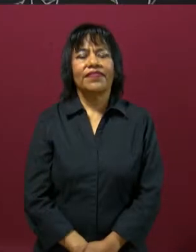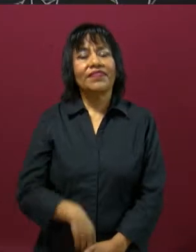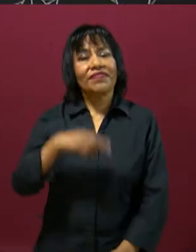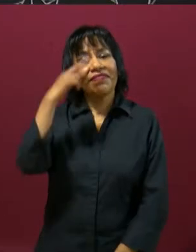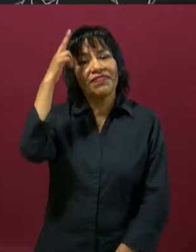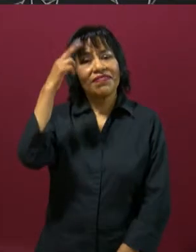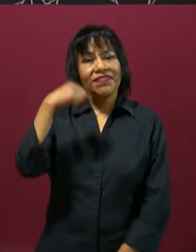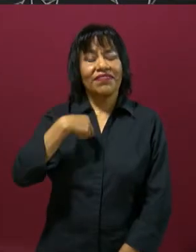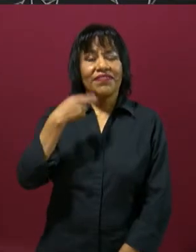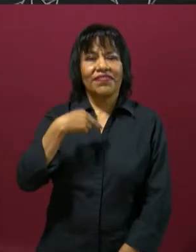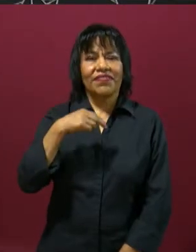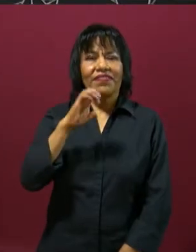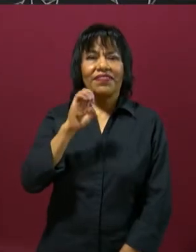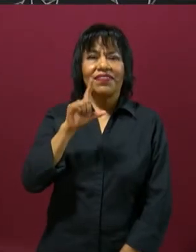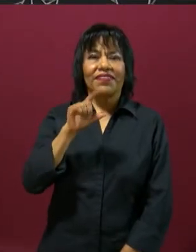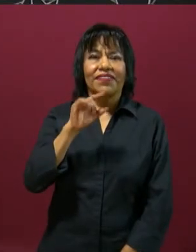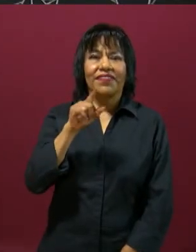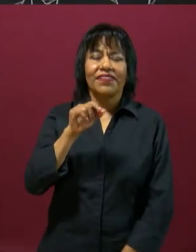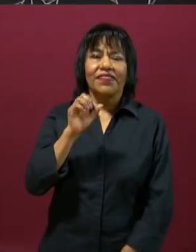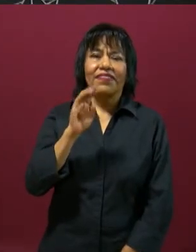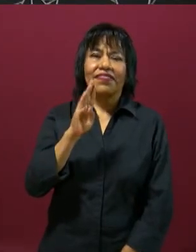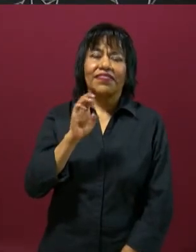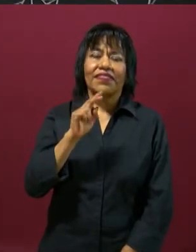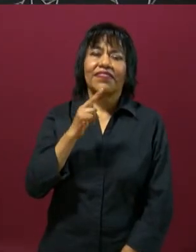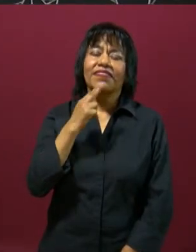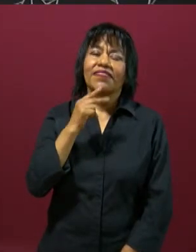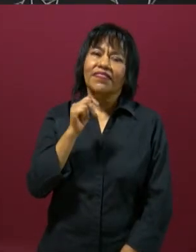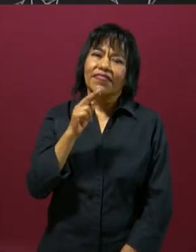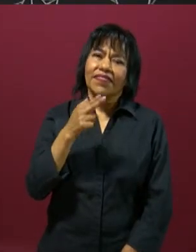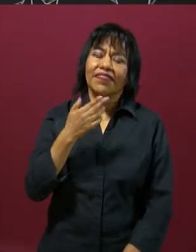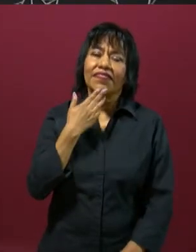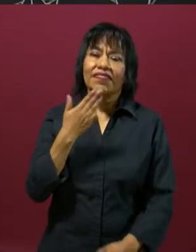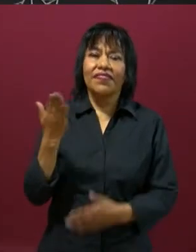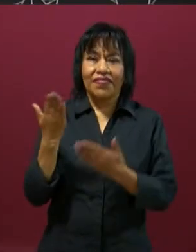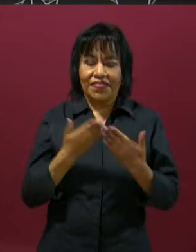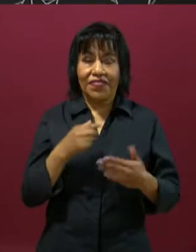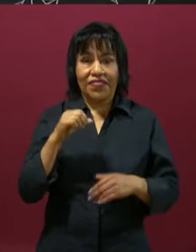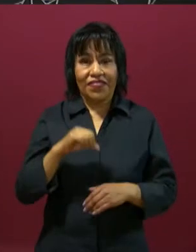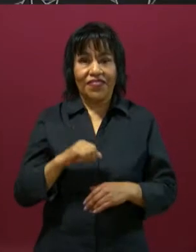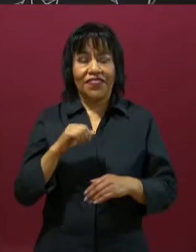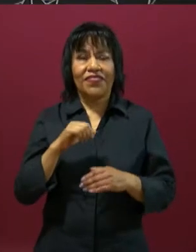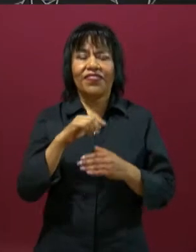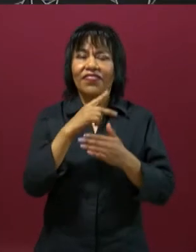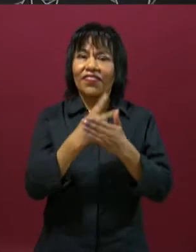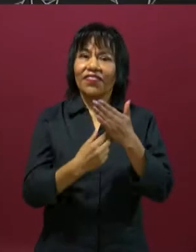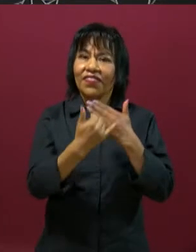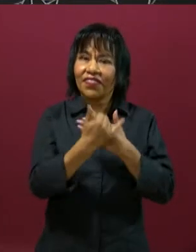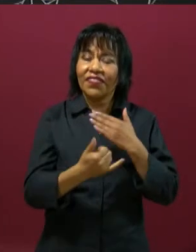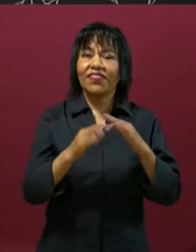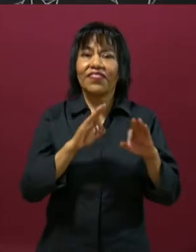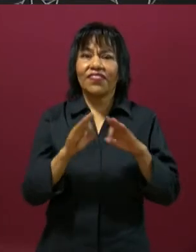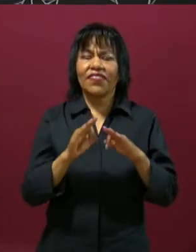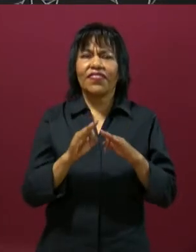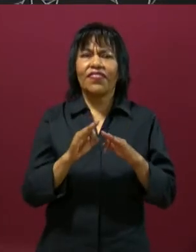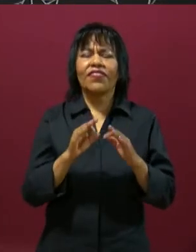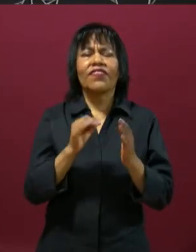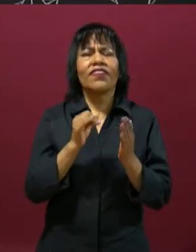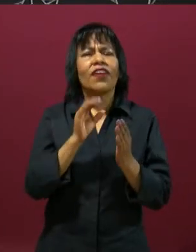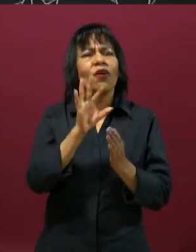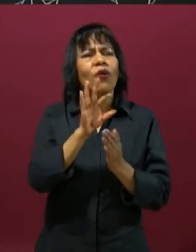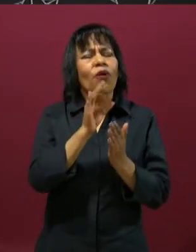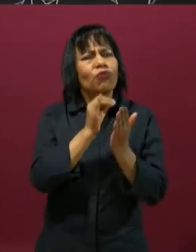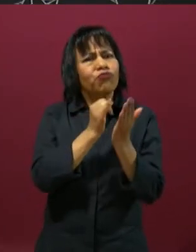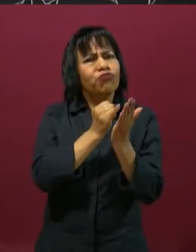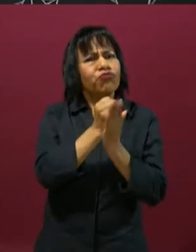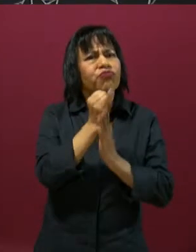Hola, mi nombre es Elizabeth, sean bienvenidos. El día de hoy vamos a trabajar el proyecto Toma de Decisiones. Te cuento